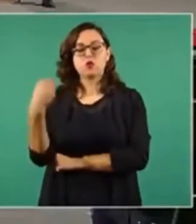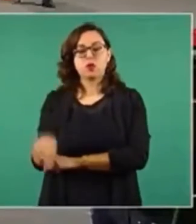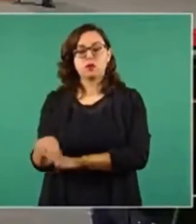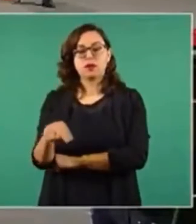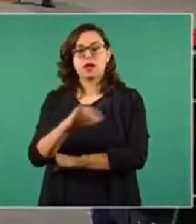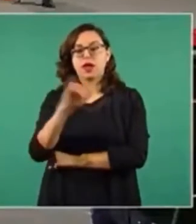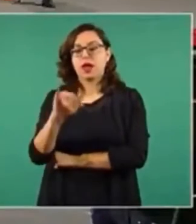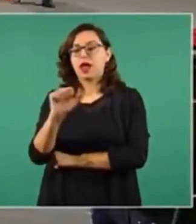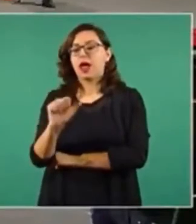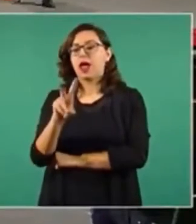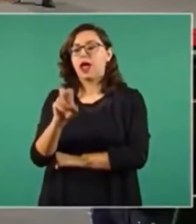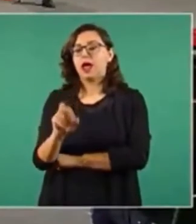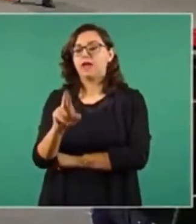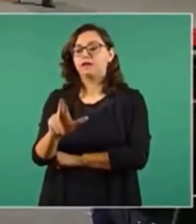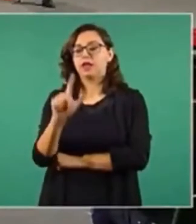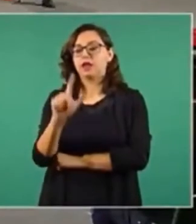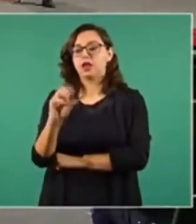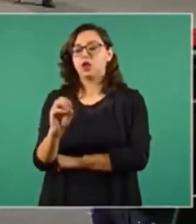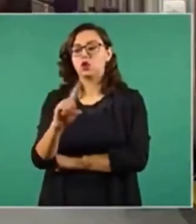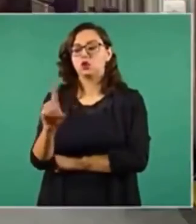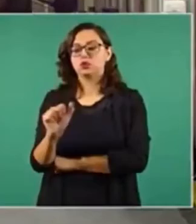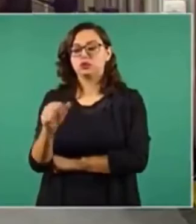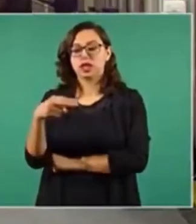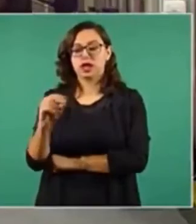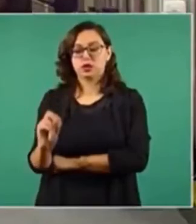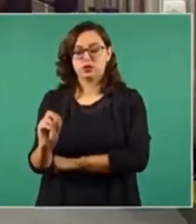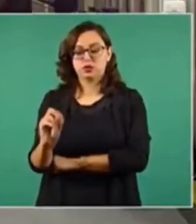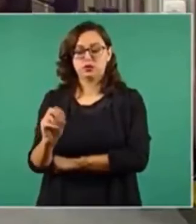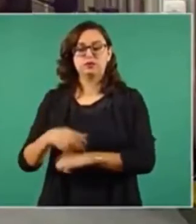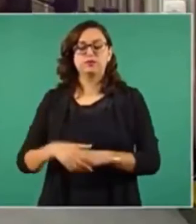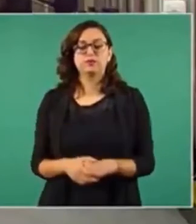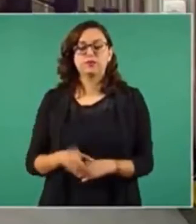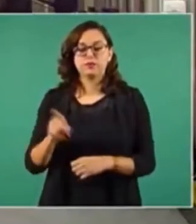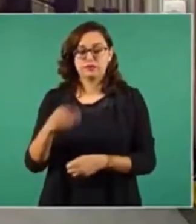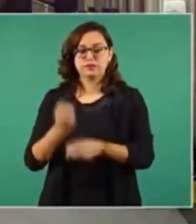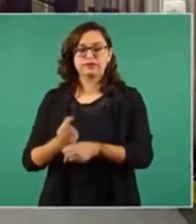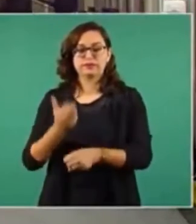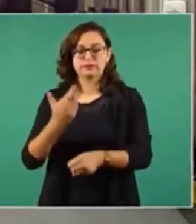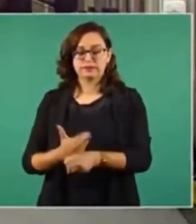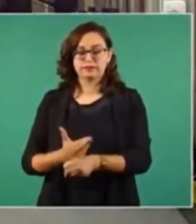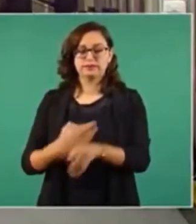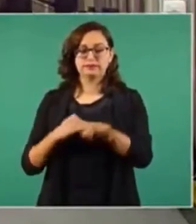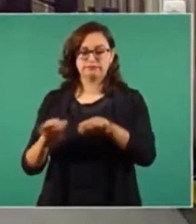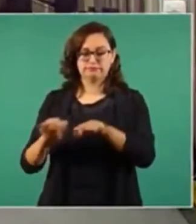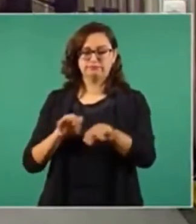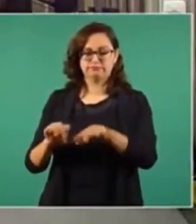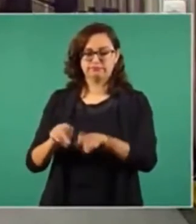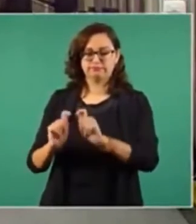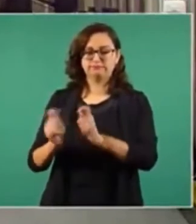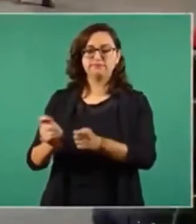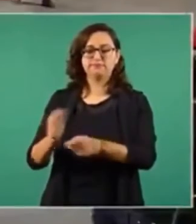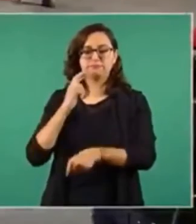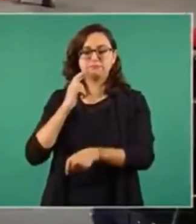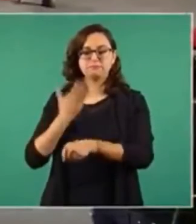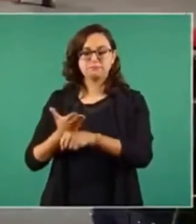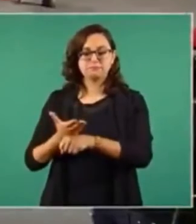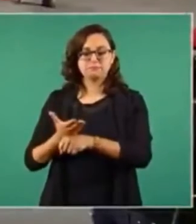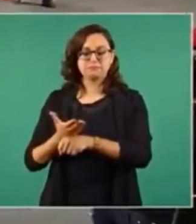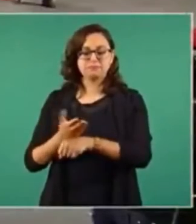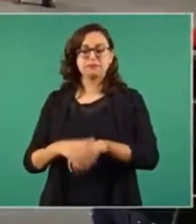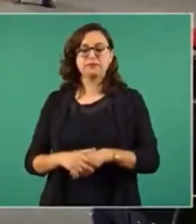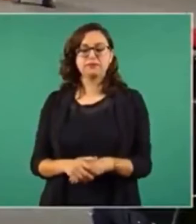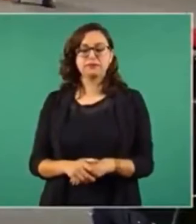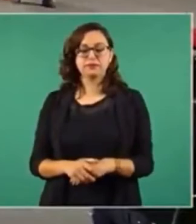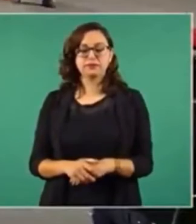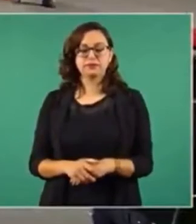Javier Lozano secretario del trabajo ¿se acuerdan de